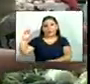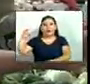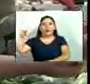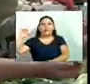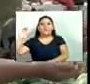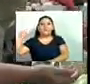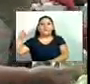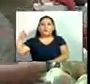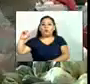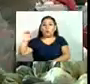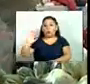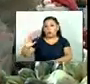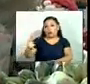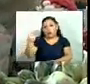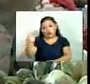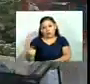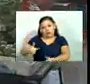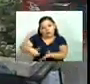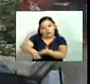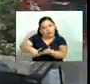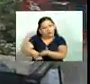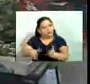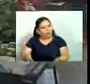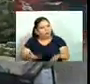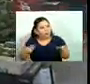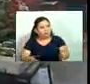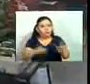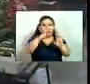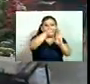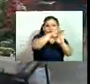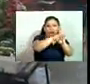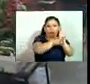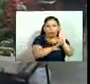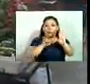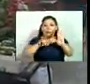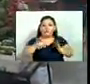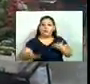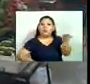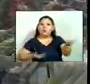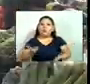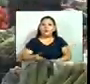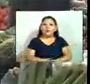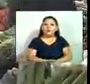localidad, pues ha implementado una serie de medidas en el mercado municipal.